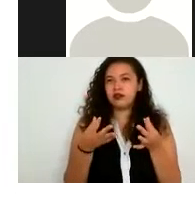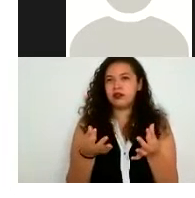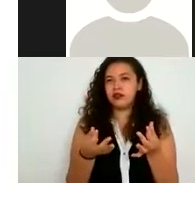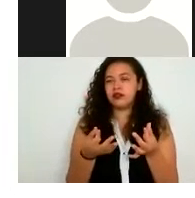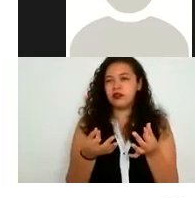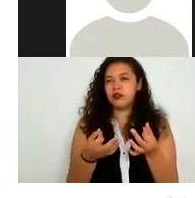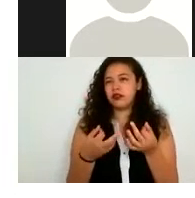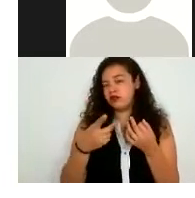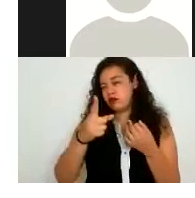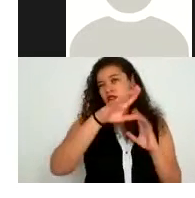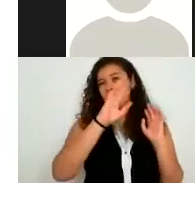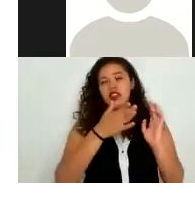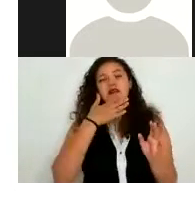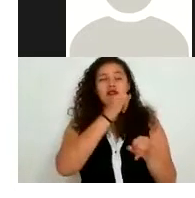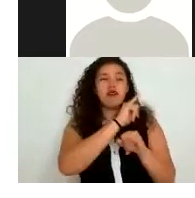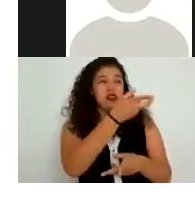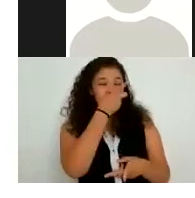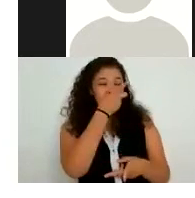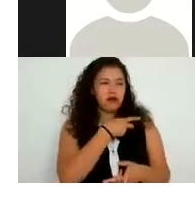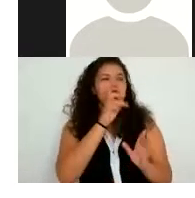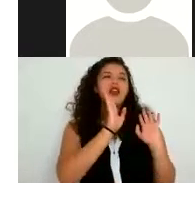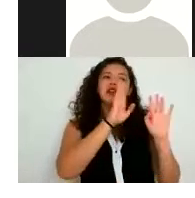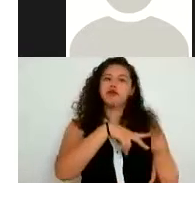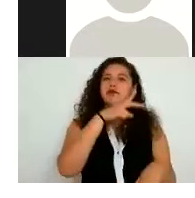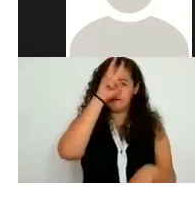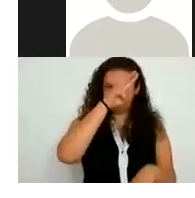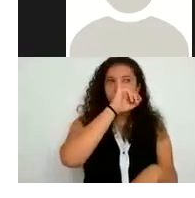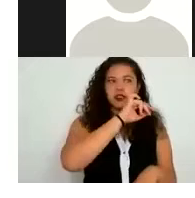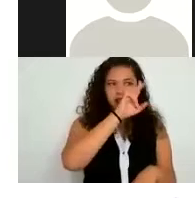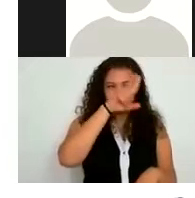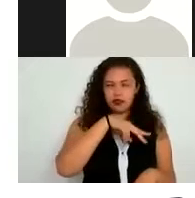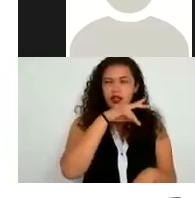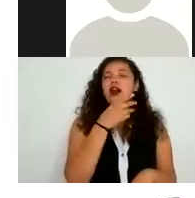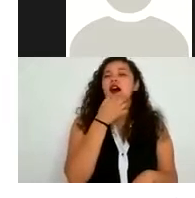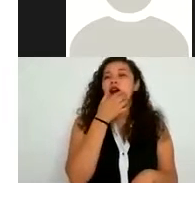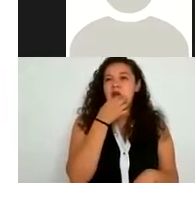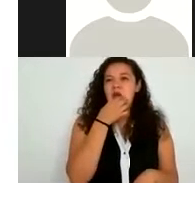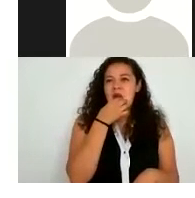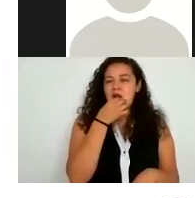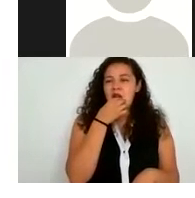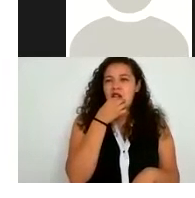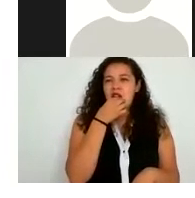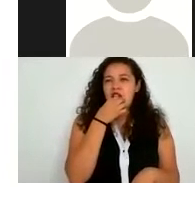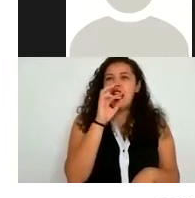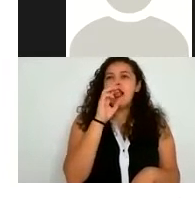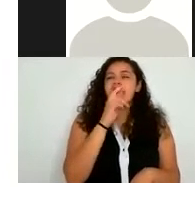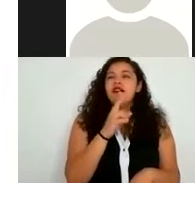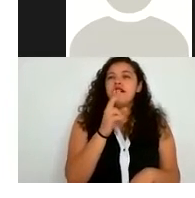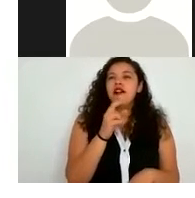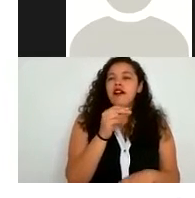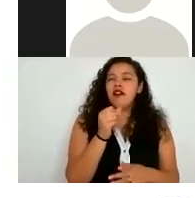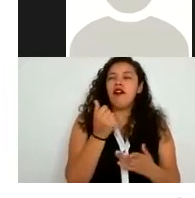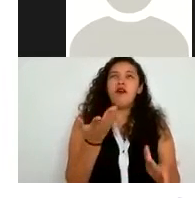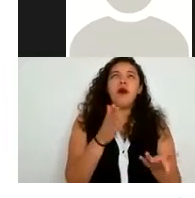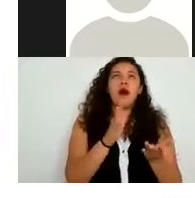los datos que se les proporcionan porque si bien lo óptimo sería que tuvieran un documento con el